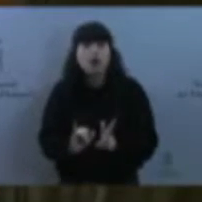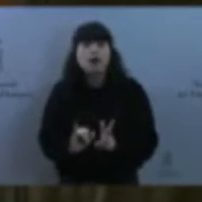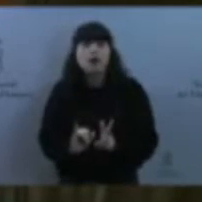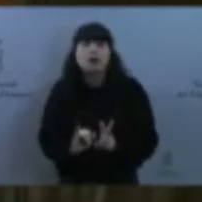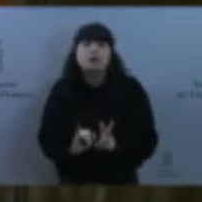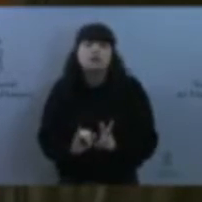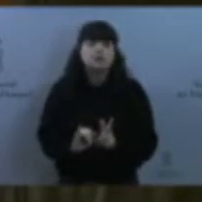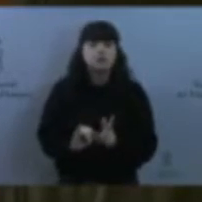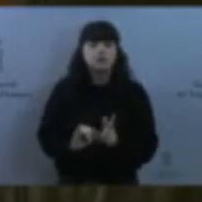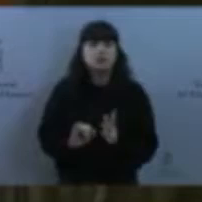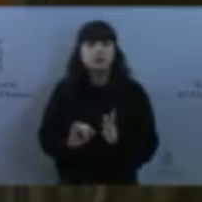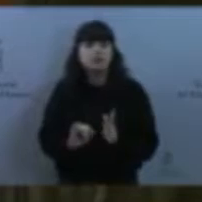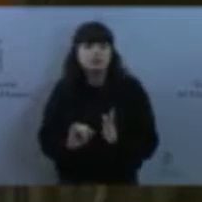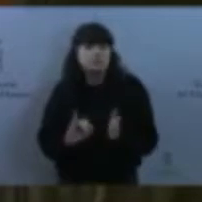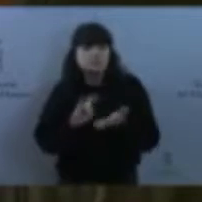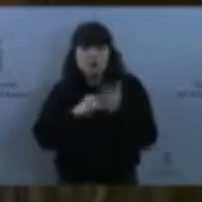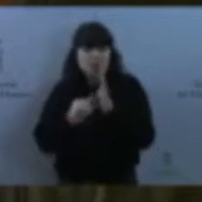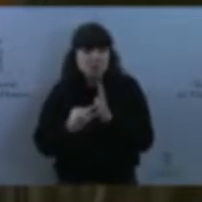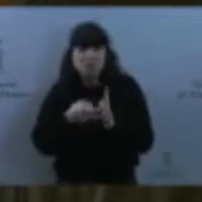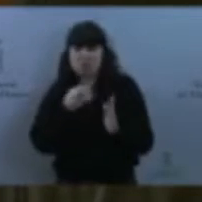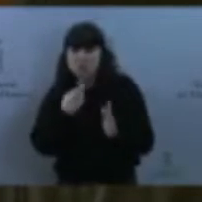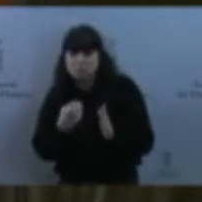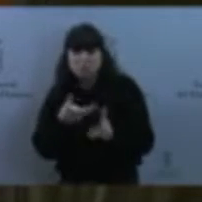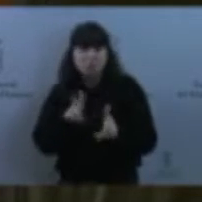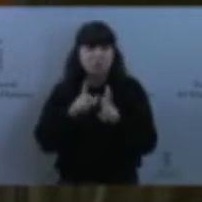autorizaciones este tipo de obras de mantenimiento.